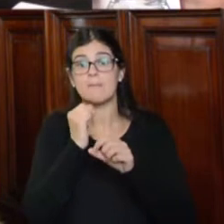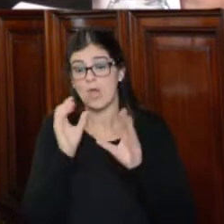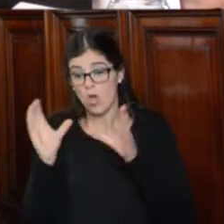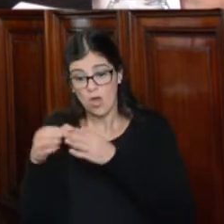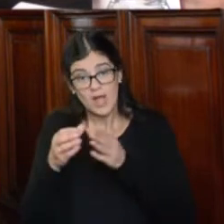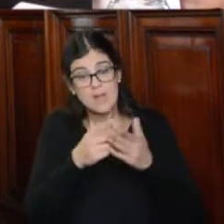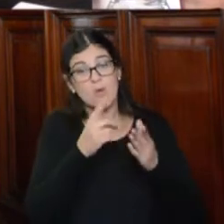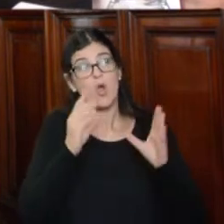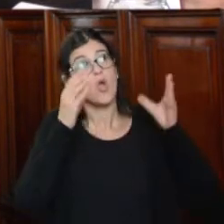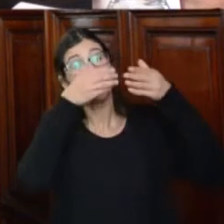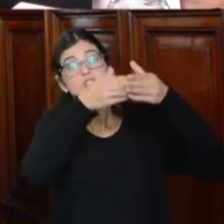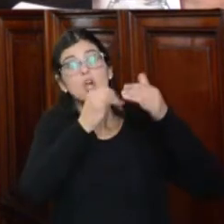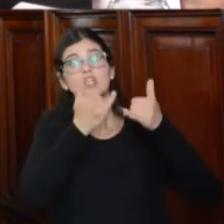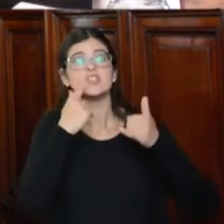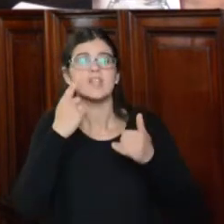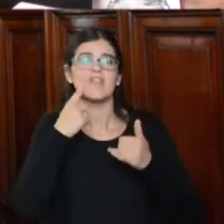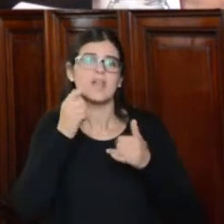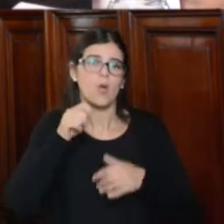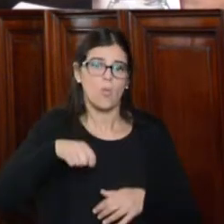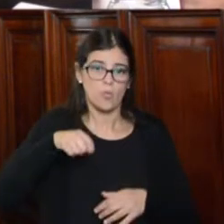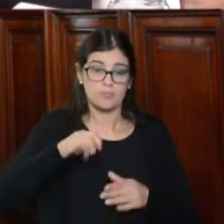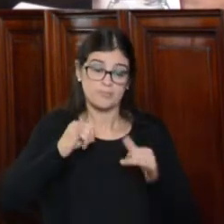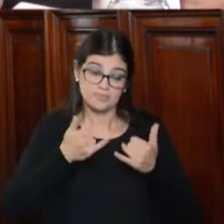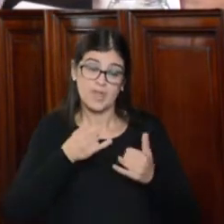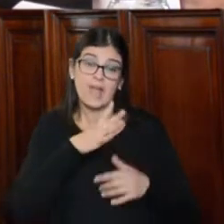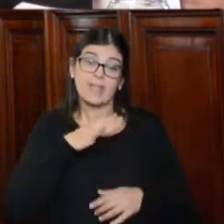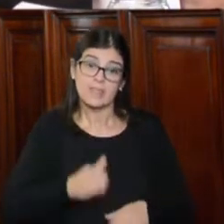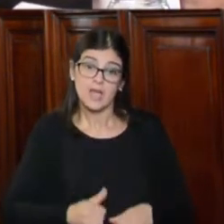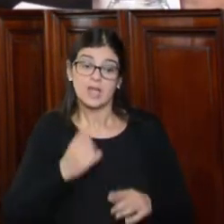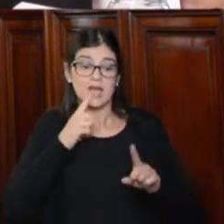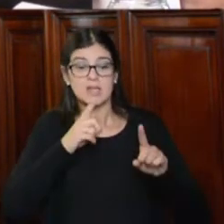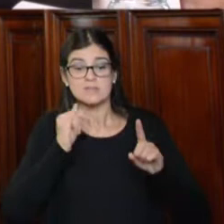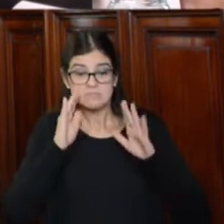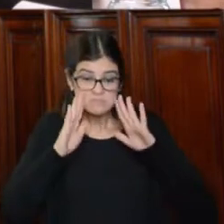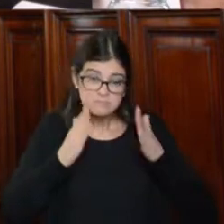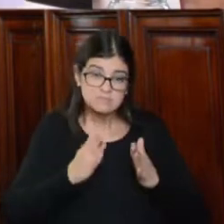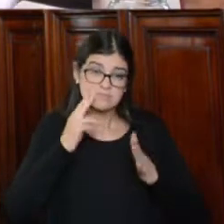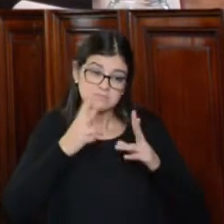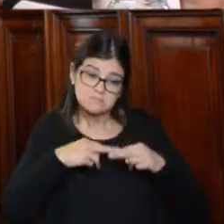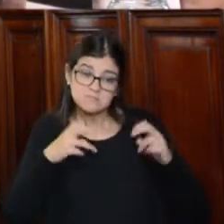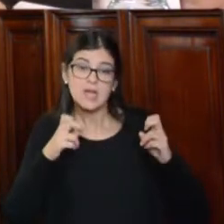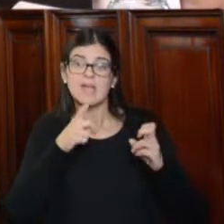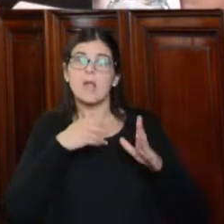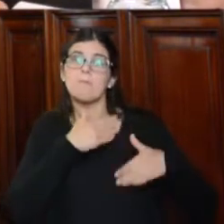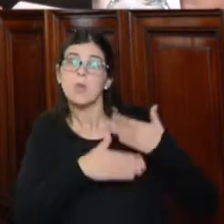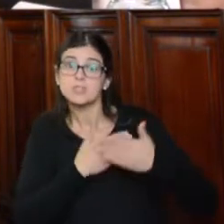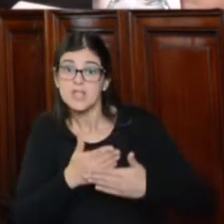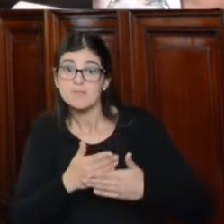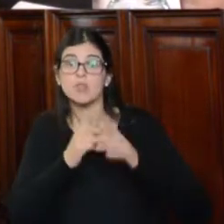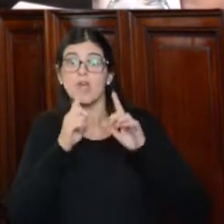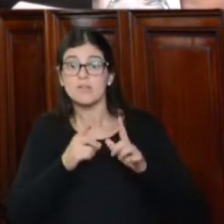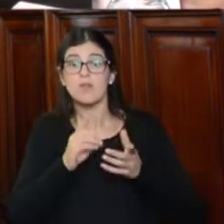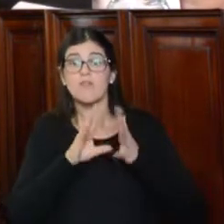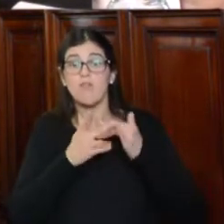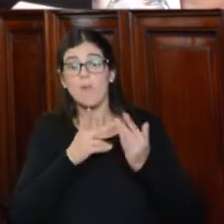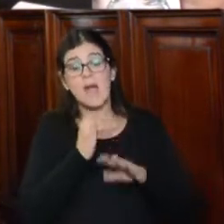ante el Consejo de la Magistratura, las que se encuentran en tratamiento dentro de los procedimientos y carriles